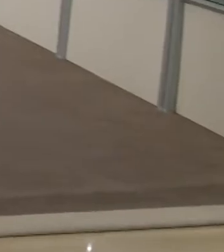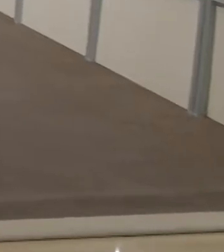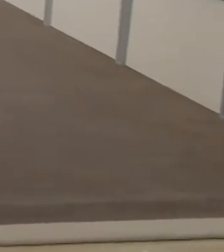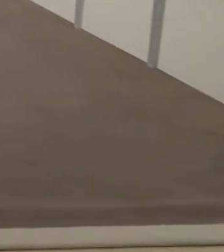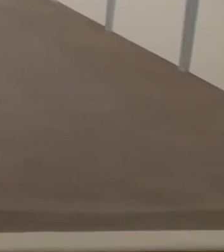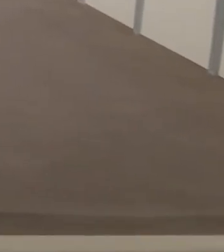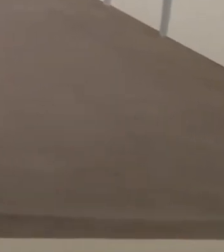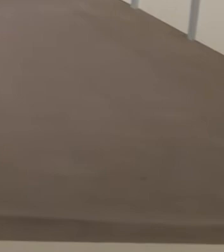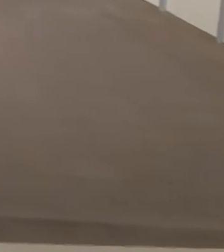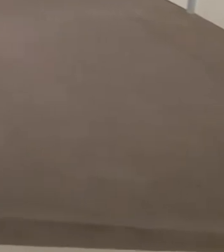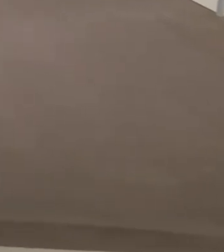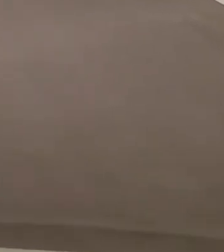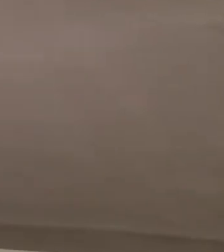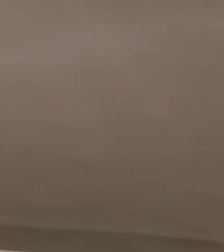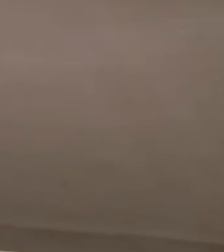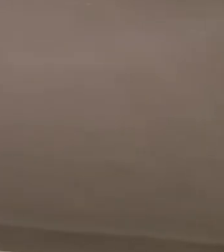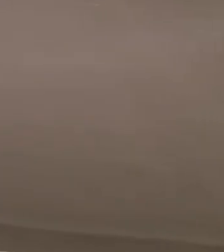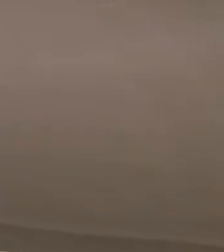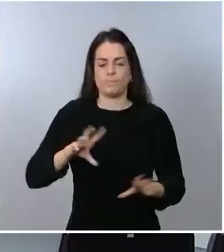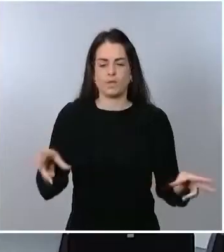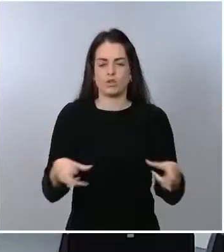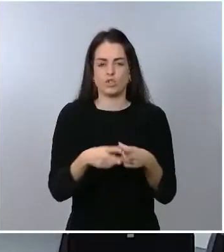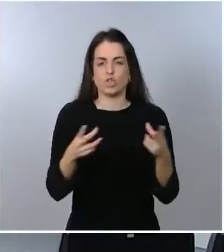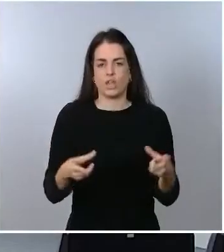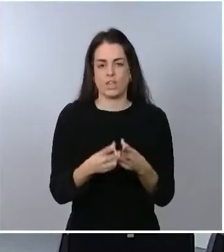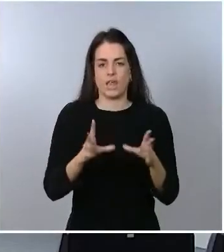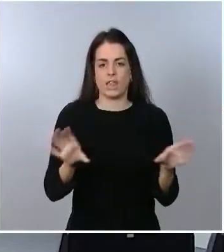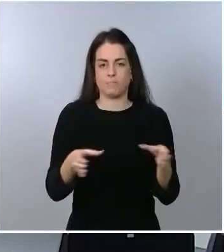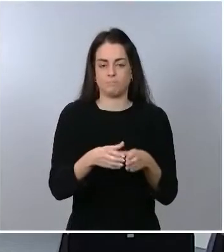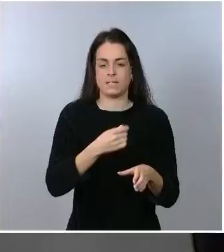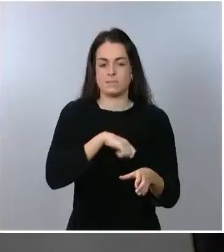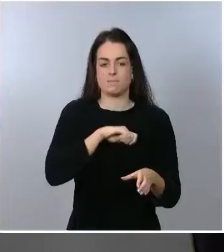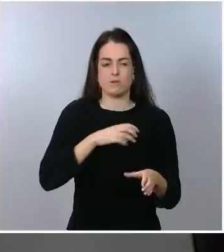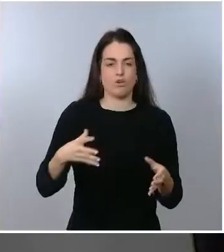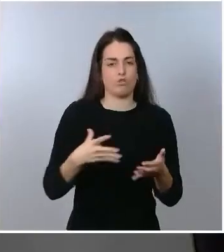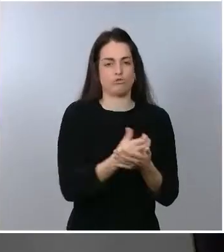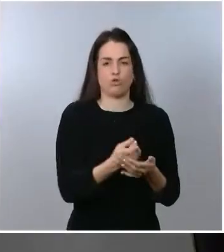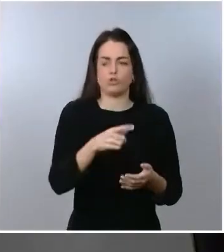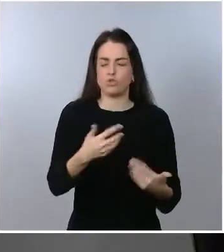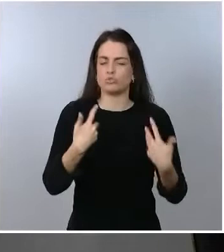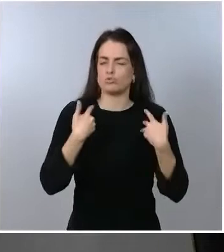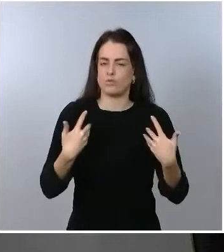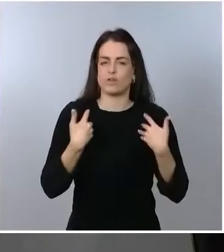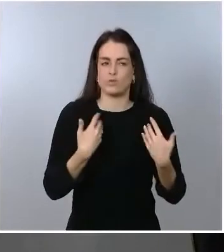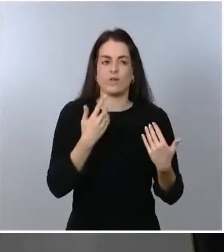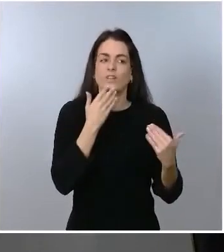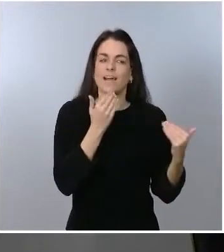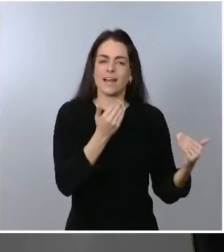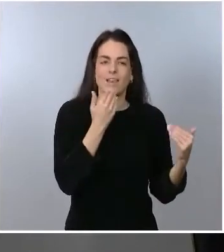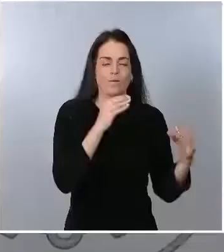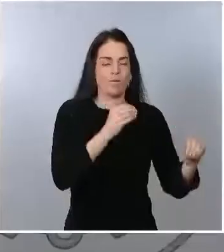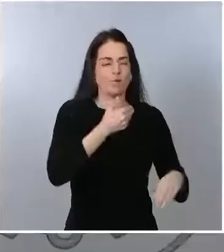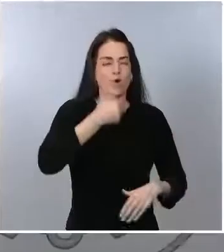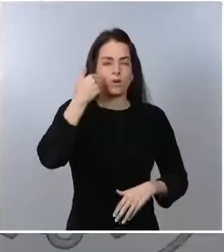días. Y agradecimientos también por parte de sus compañeros. Quería agradecerte, Salvador, tu honestidad, tu